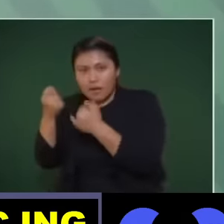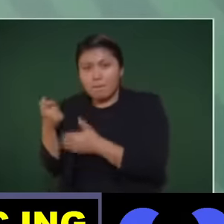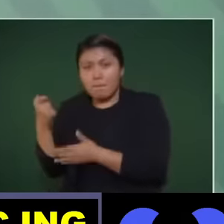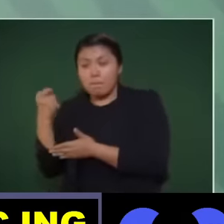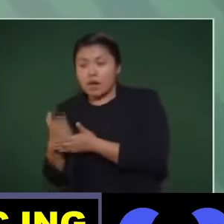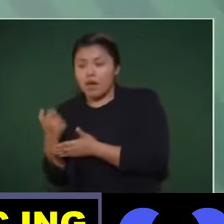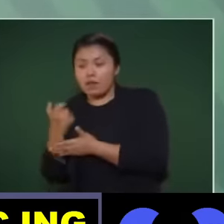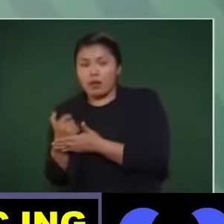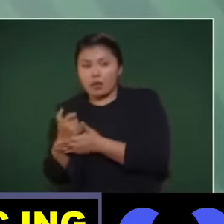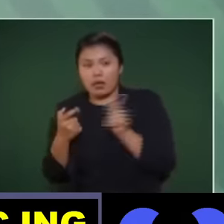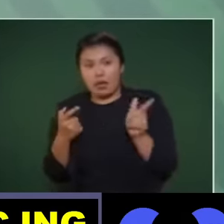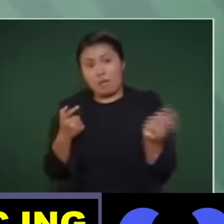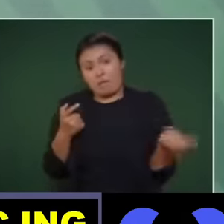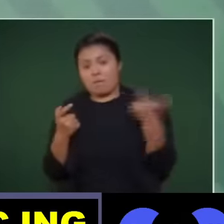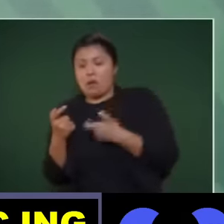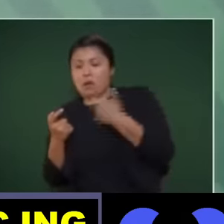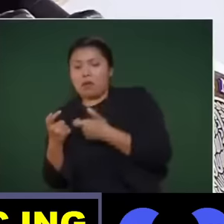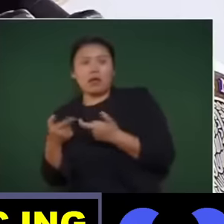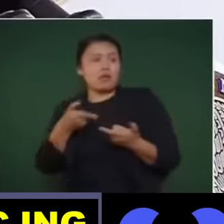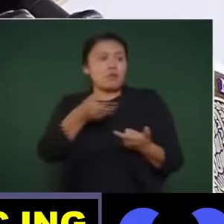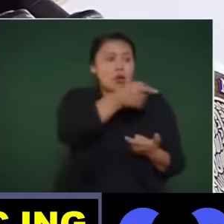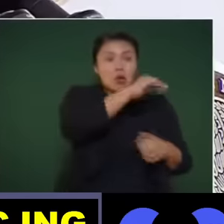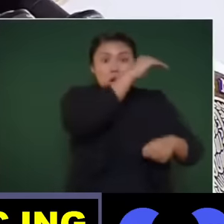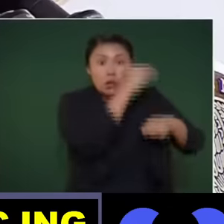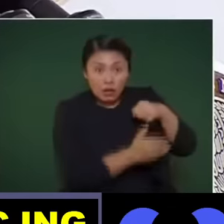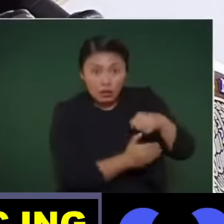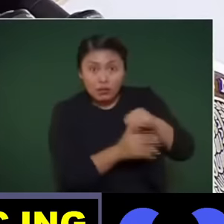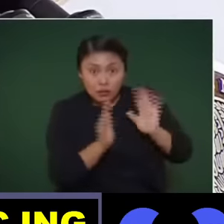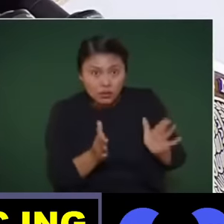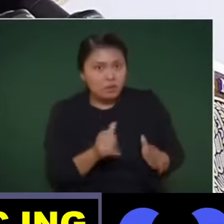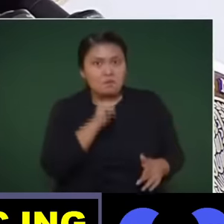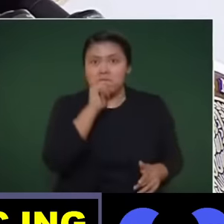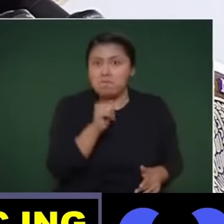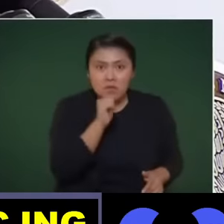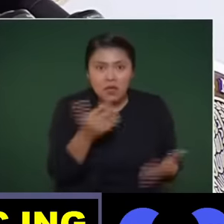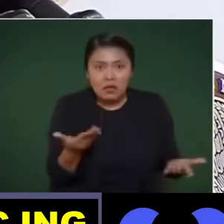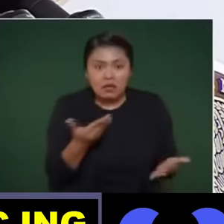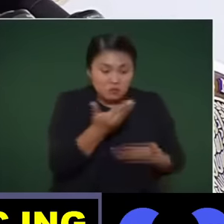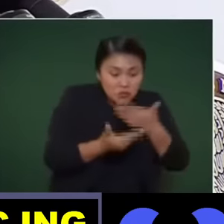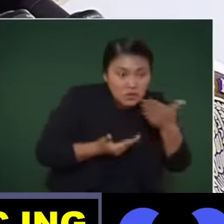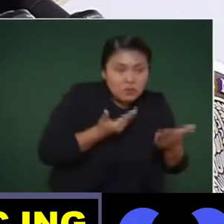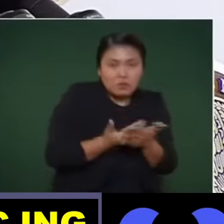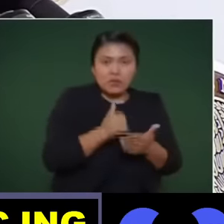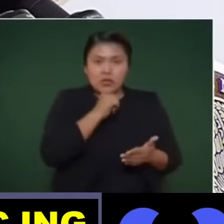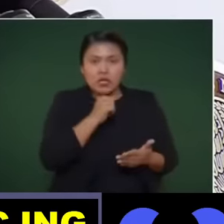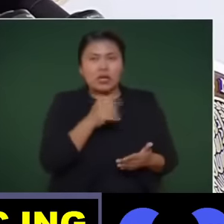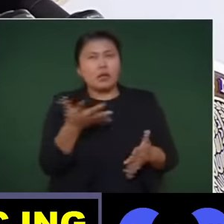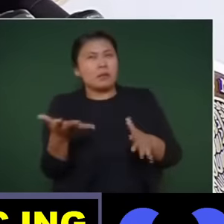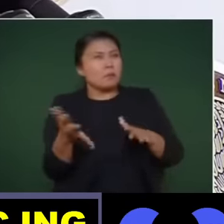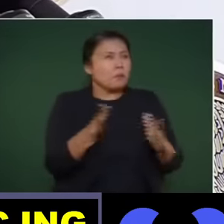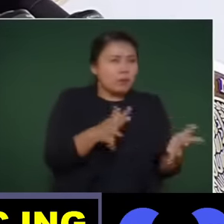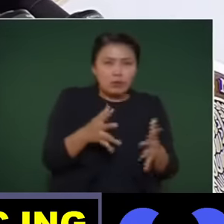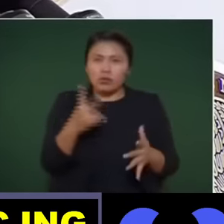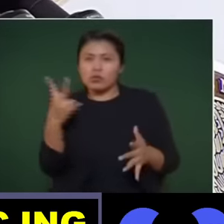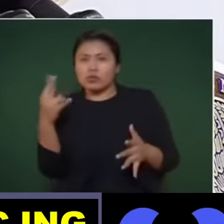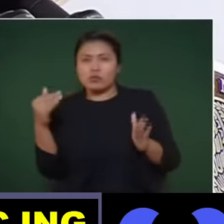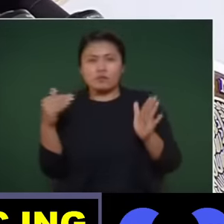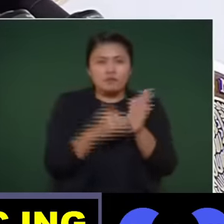terminando los servicios para los que se tenían derechos. A partir del dos mil dieciocho,